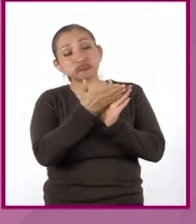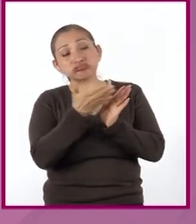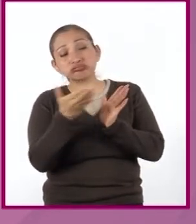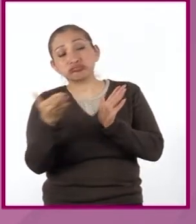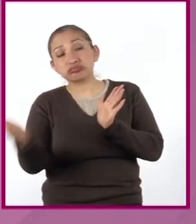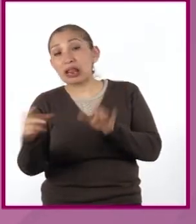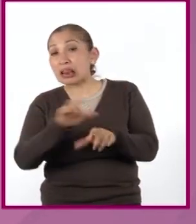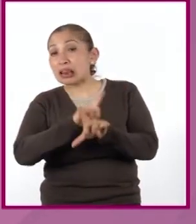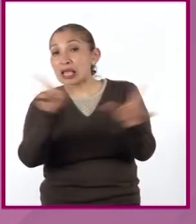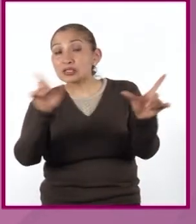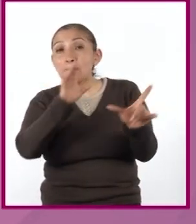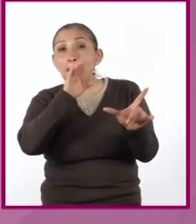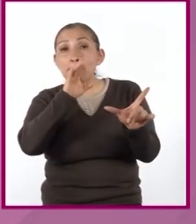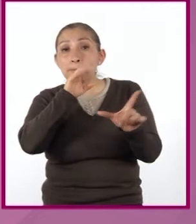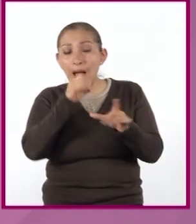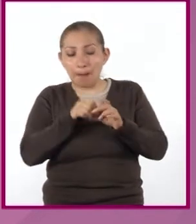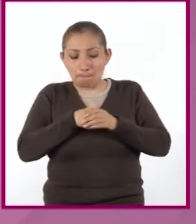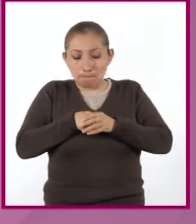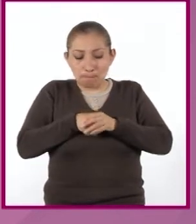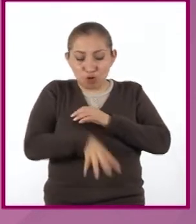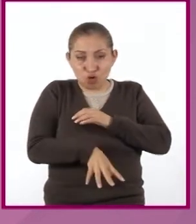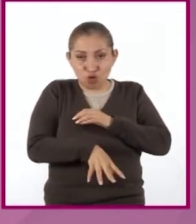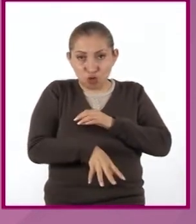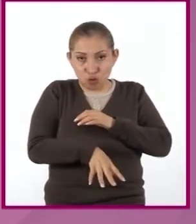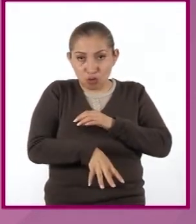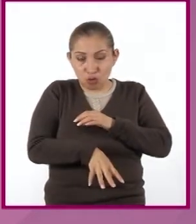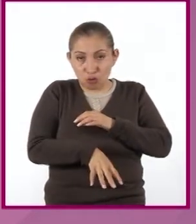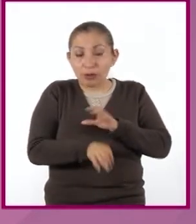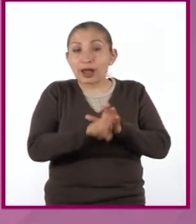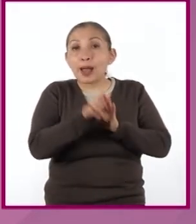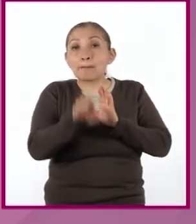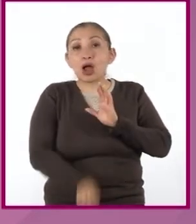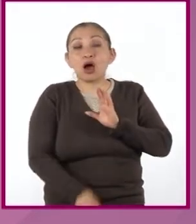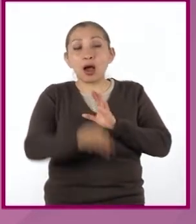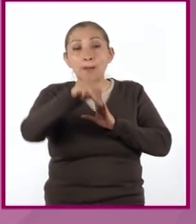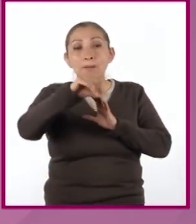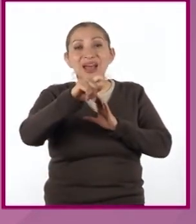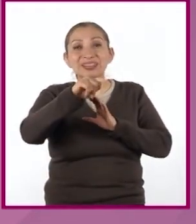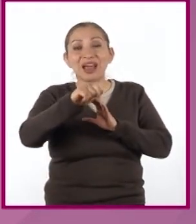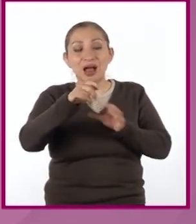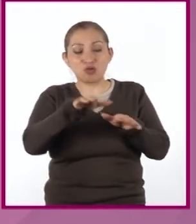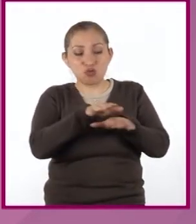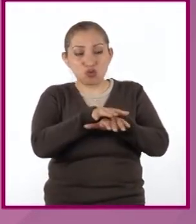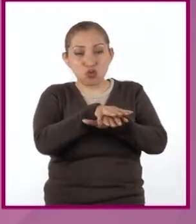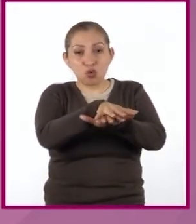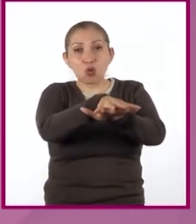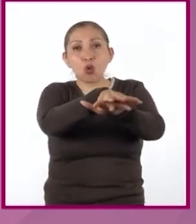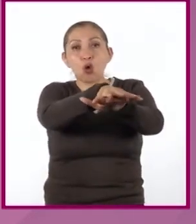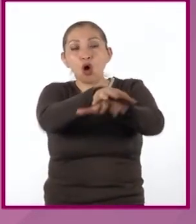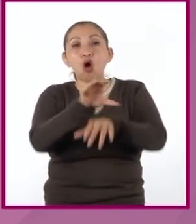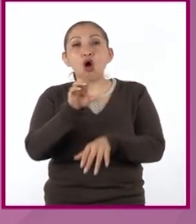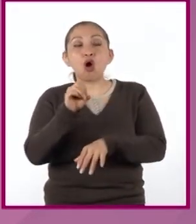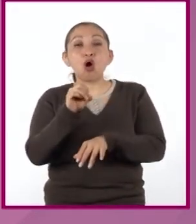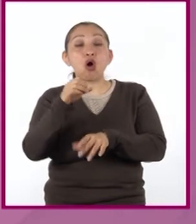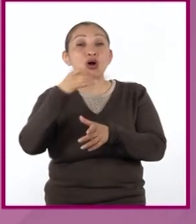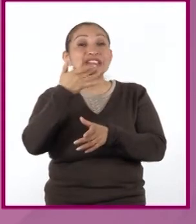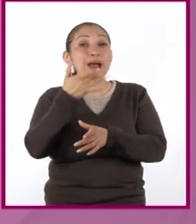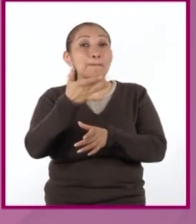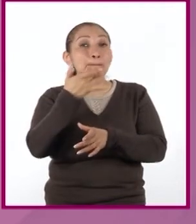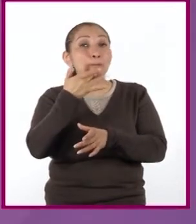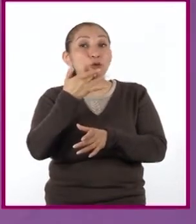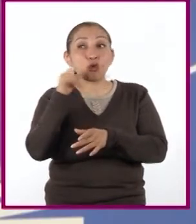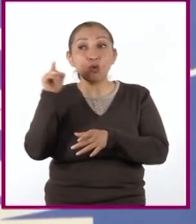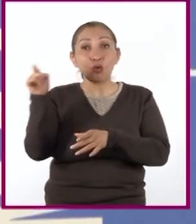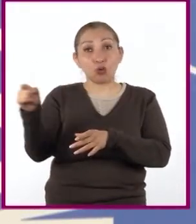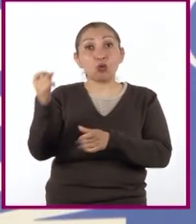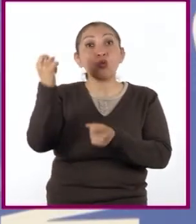desarrollo y la madre lo expulsa de su cuerpo. Por ejemplo, las mantarrayas, el ornitorrinco o el sapo de Surinam.